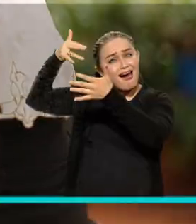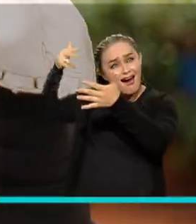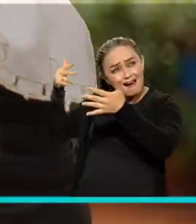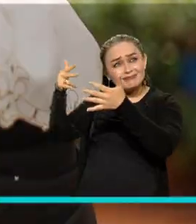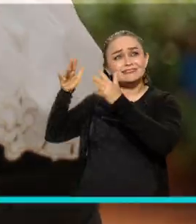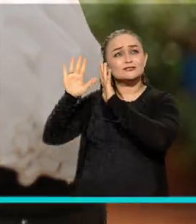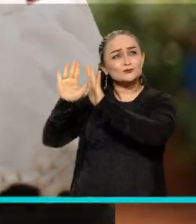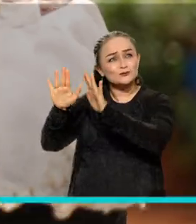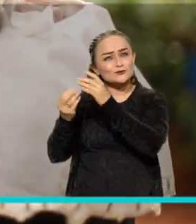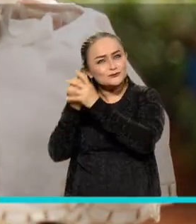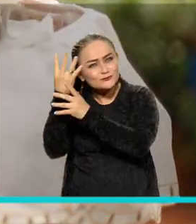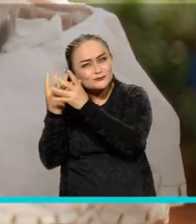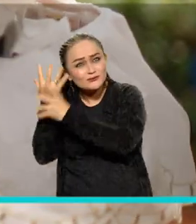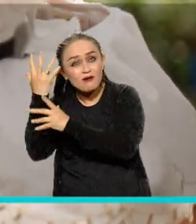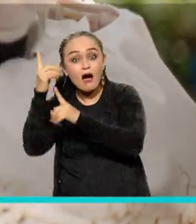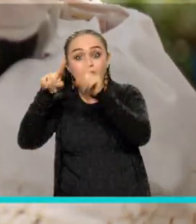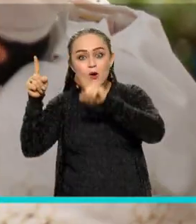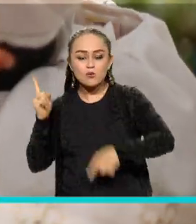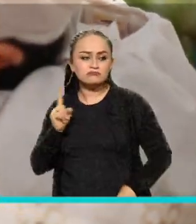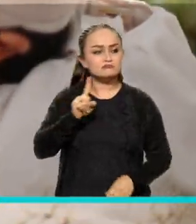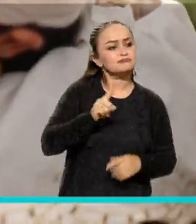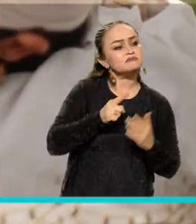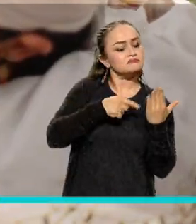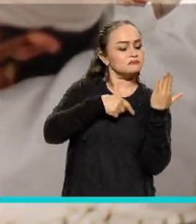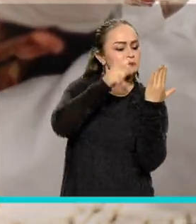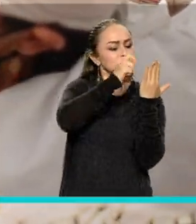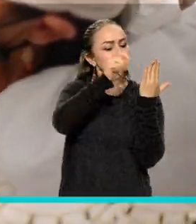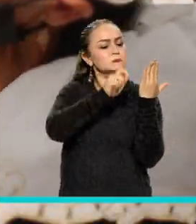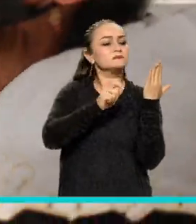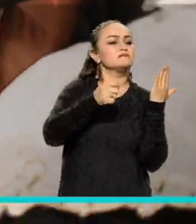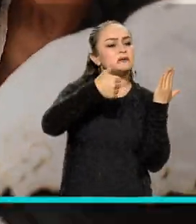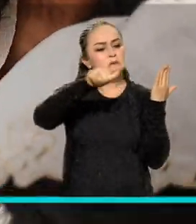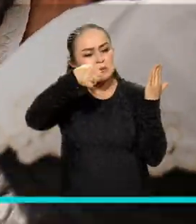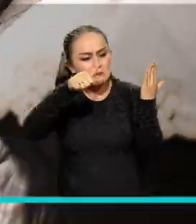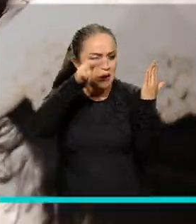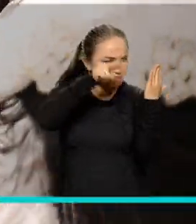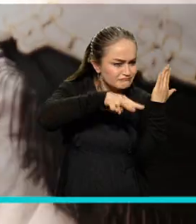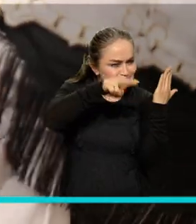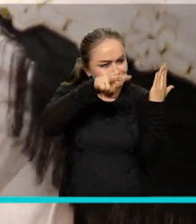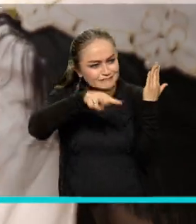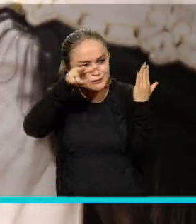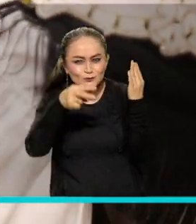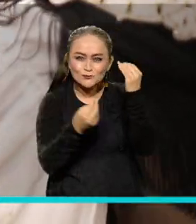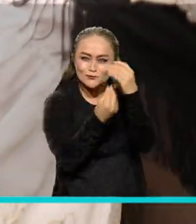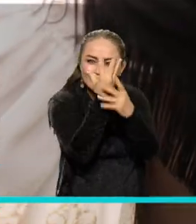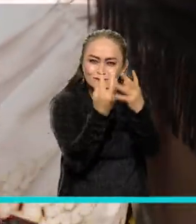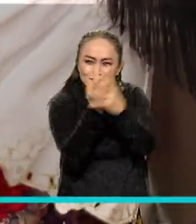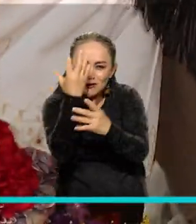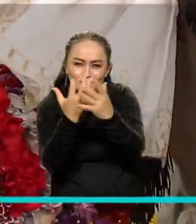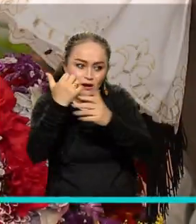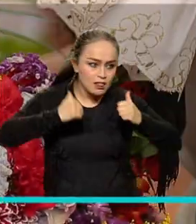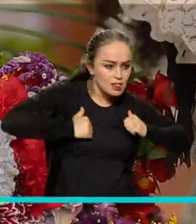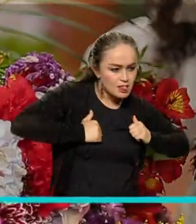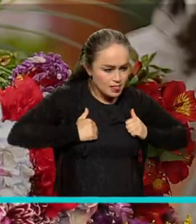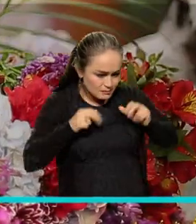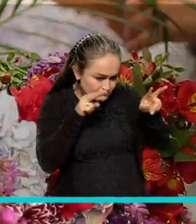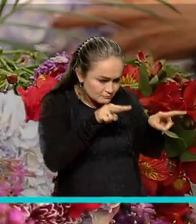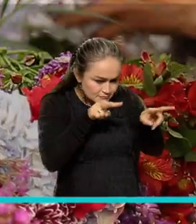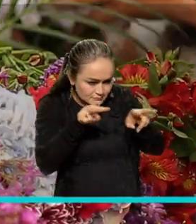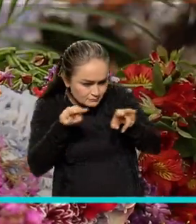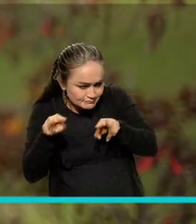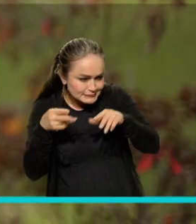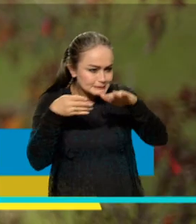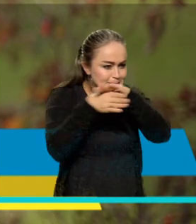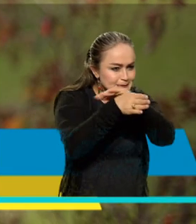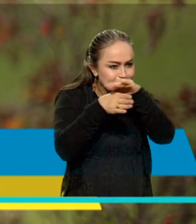o sea, ver que, digamos, llegaban los evaluadores a tomarles, digamos, tomarles o a evaluar nuestras silletas a